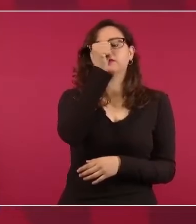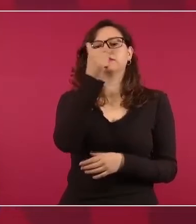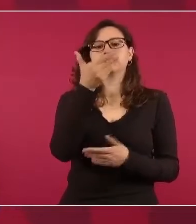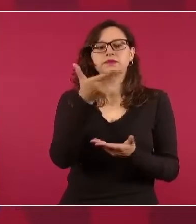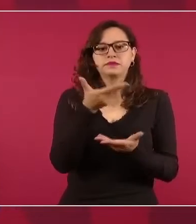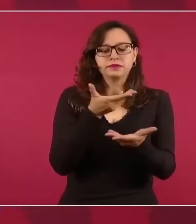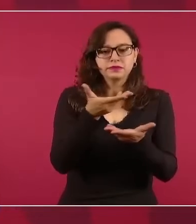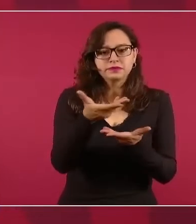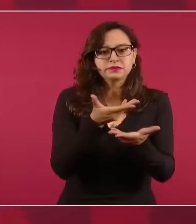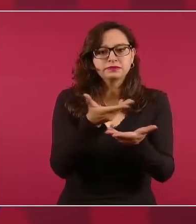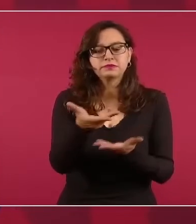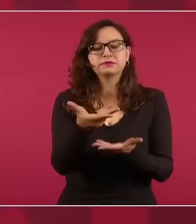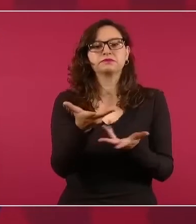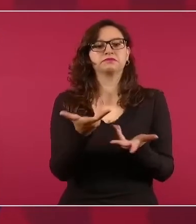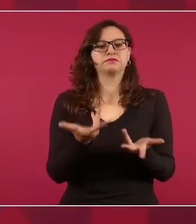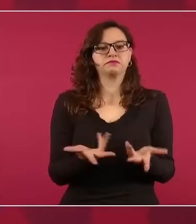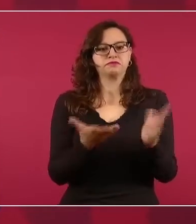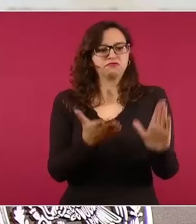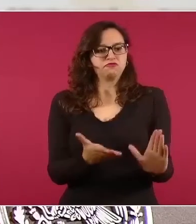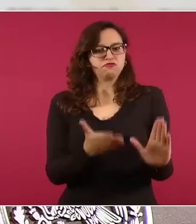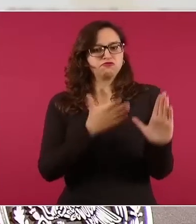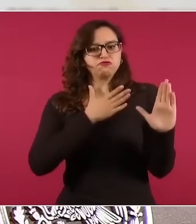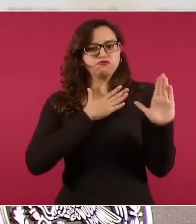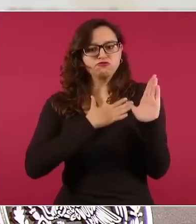Informo para Multimedios Televisión, Anaí Frontana.